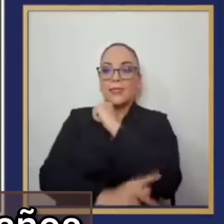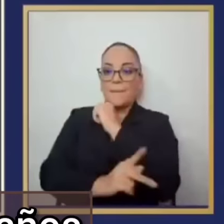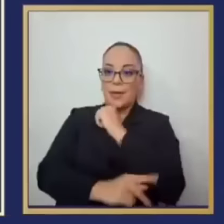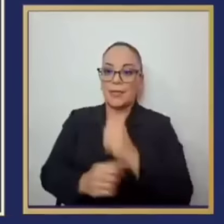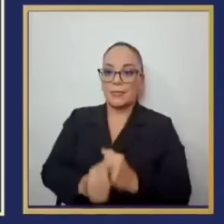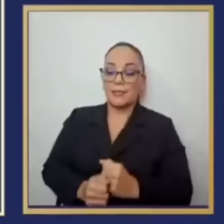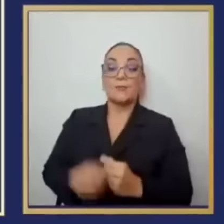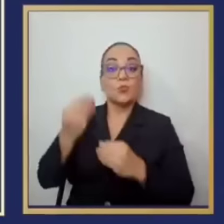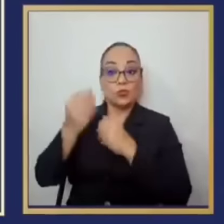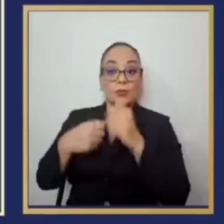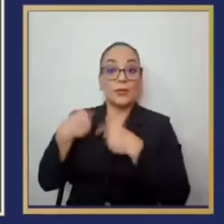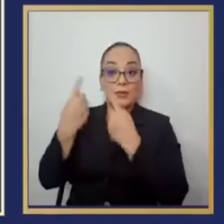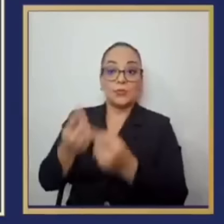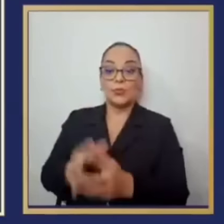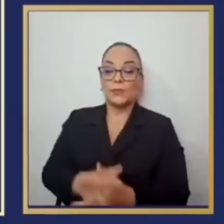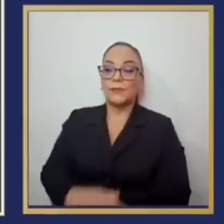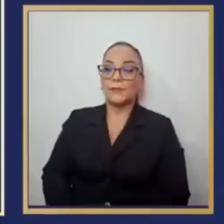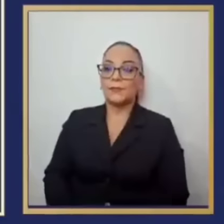muchos años.